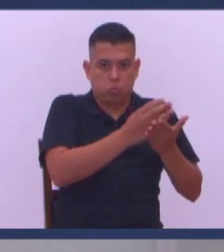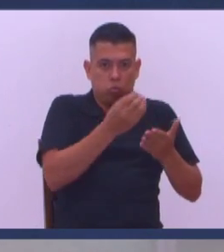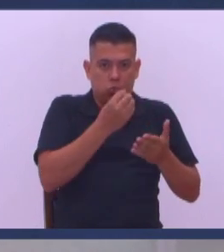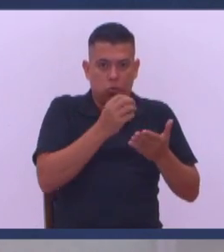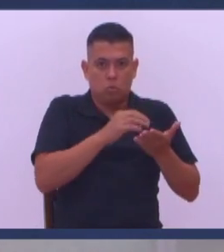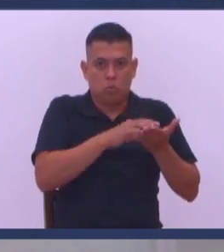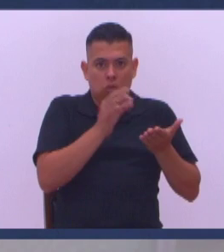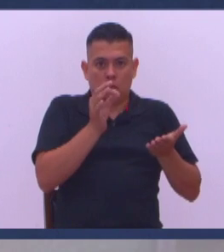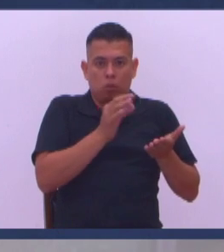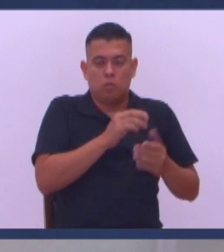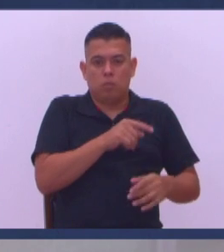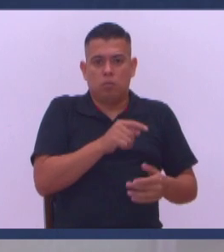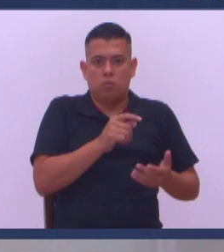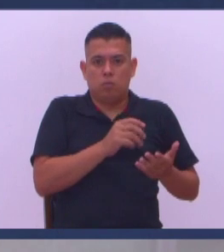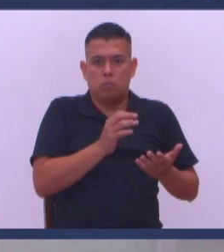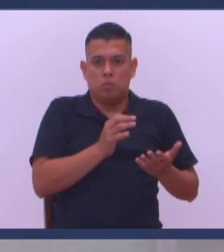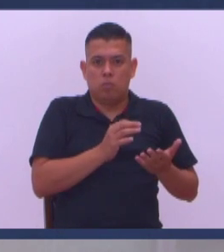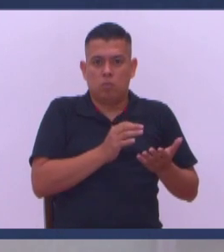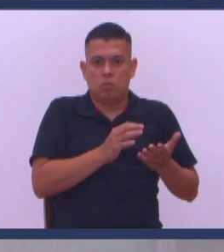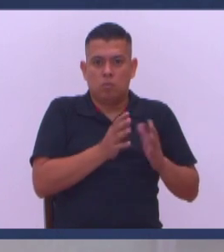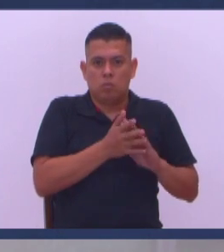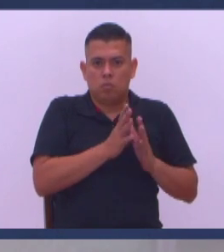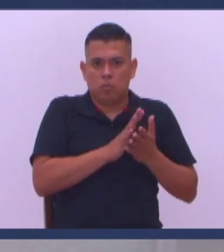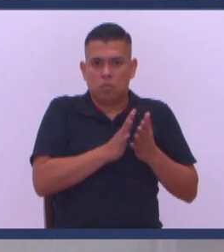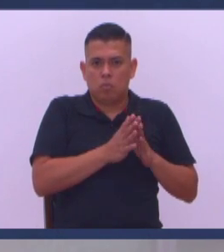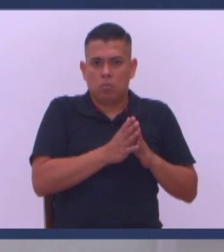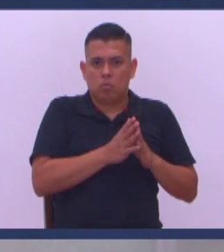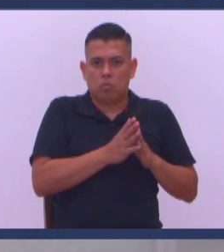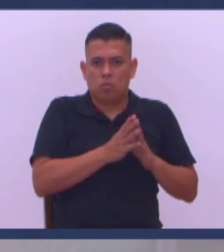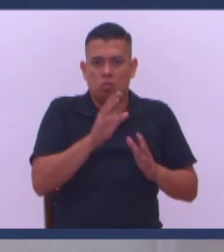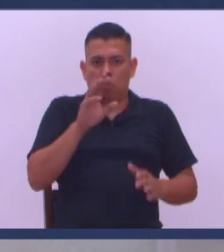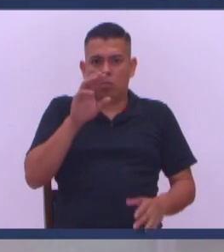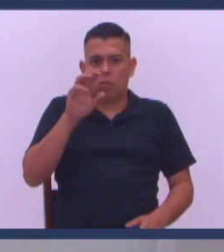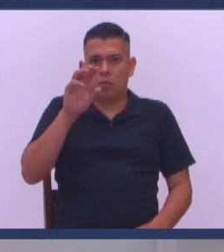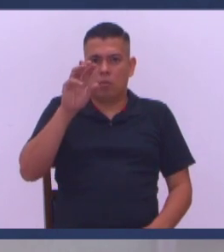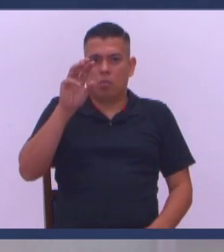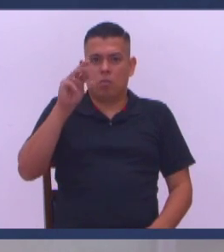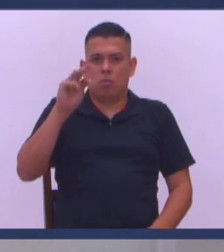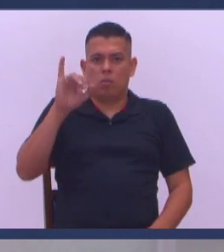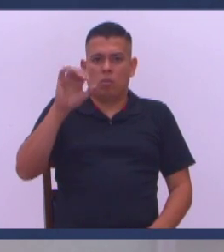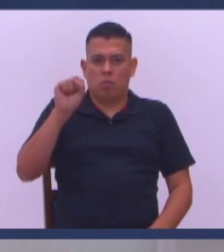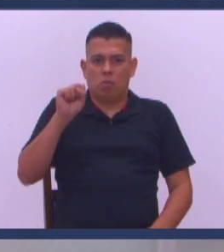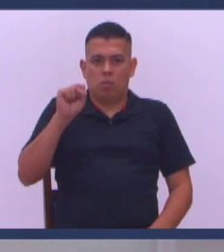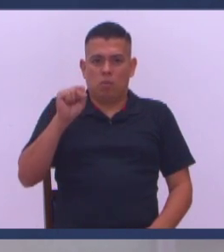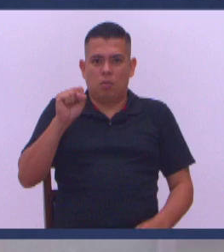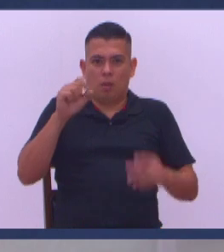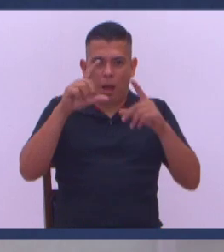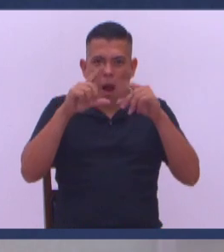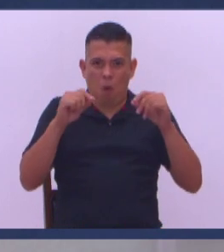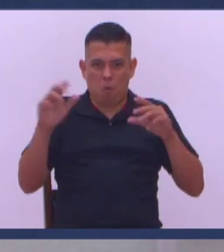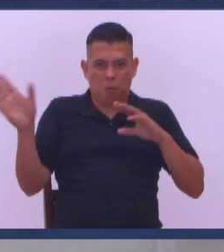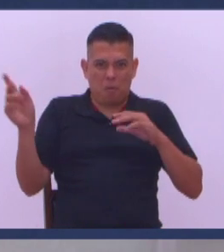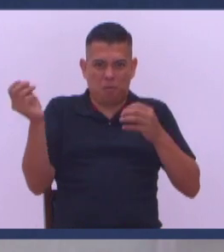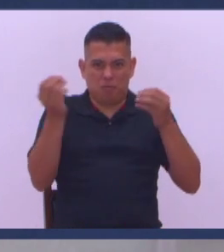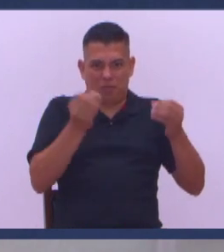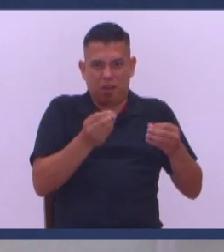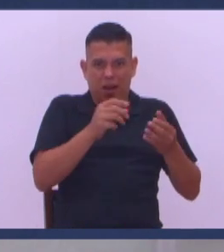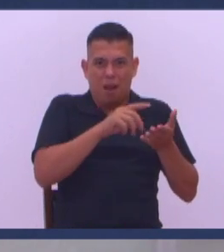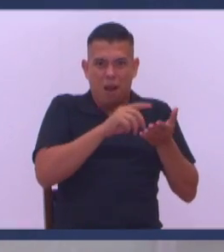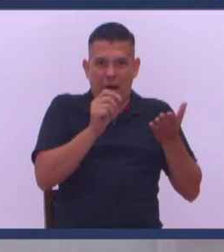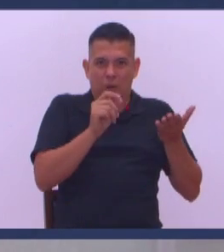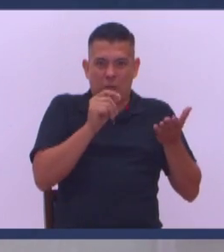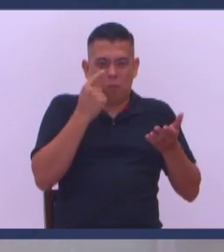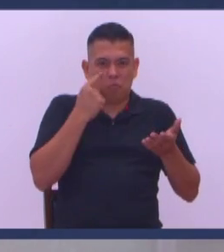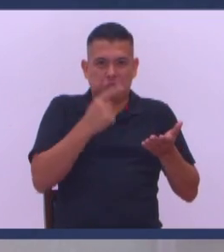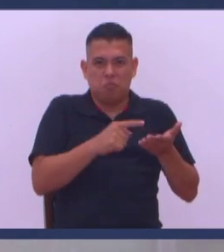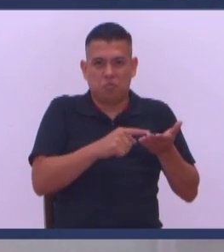Unos frijolitos Y una tortita No se acuerdan De mis frijoles La hondureña Que se hizo bien famosa Ajá